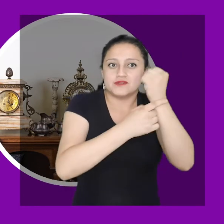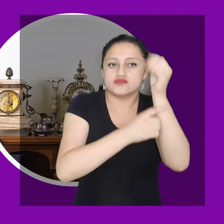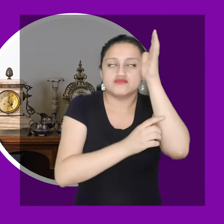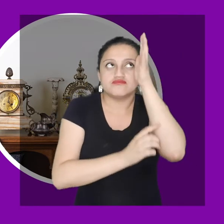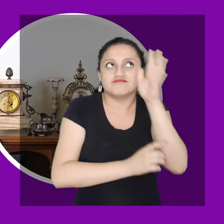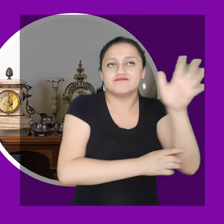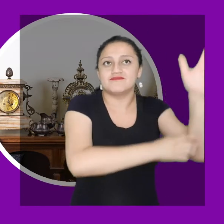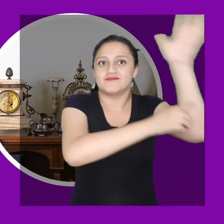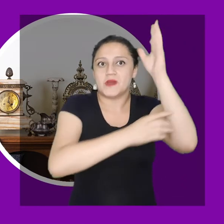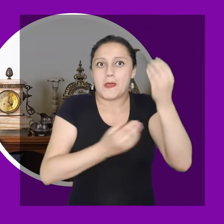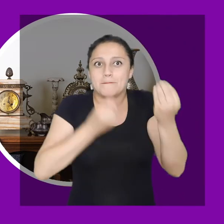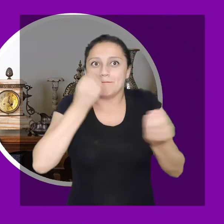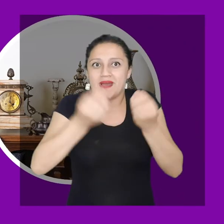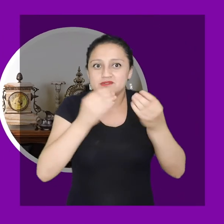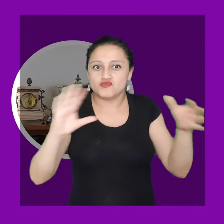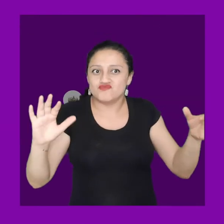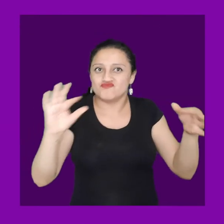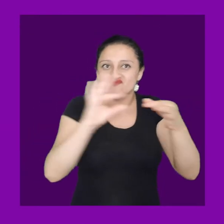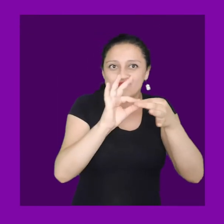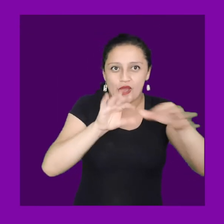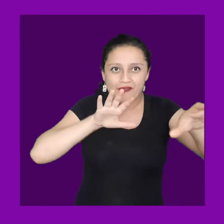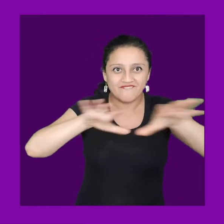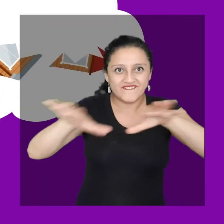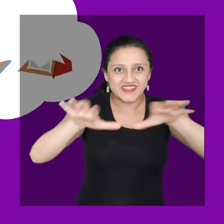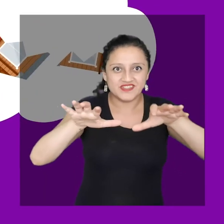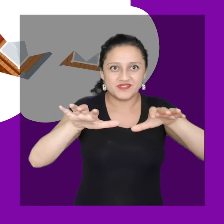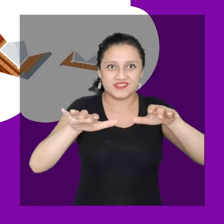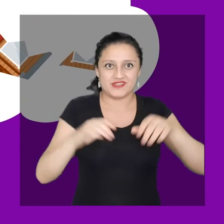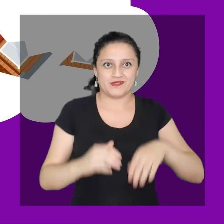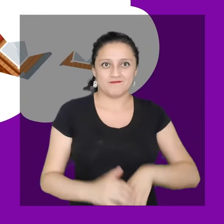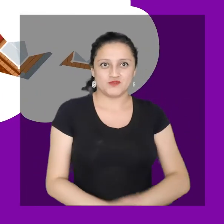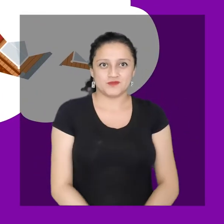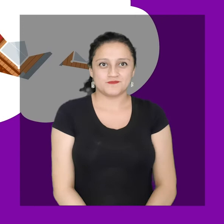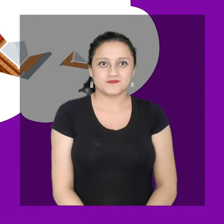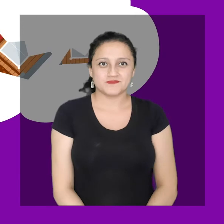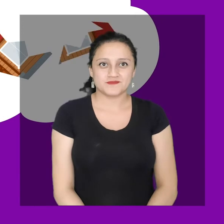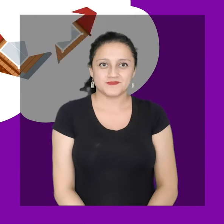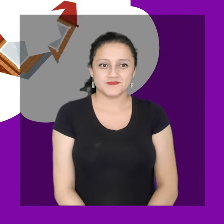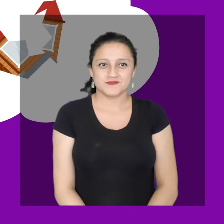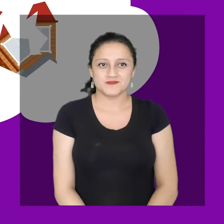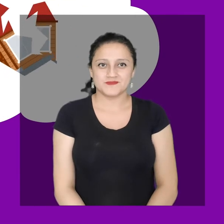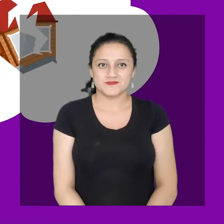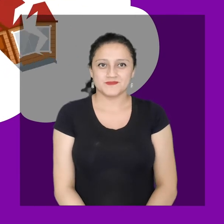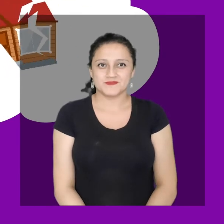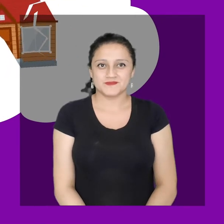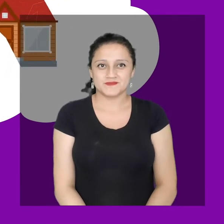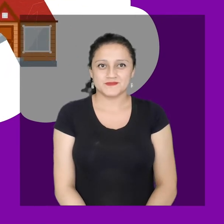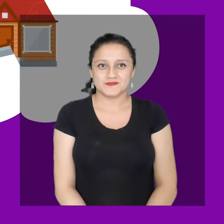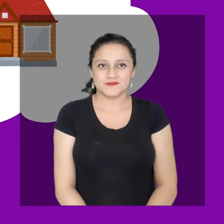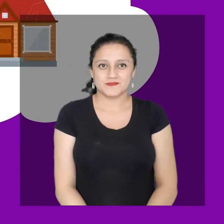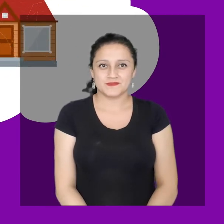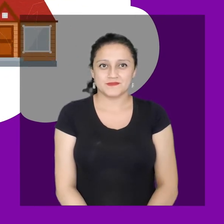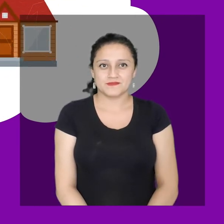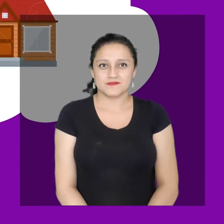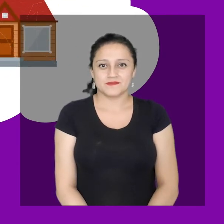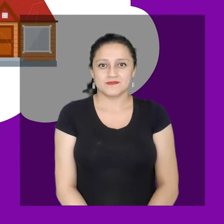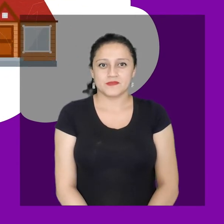No les dejes de prestar atención. Estos te pueden ayudar a imaginar cómo fue lo que intentas reconstruir.